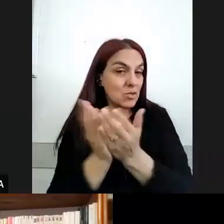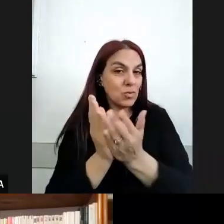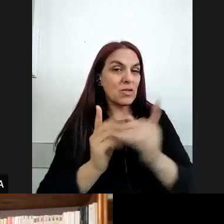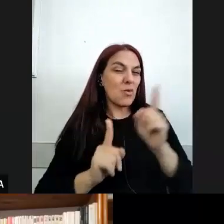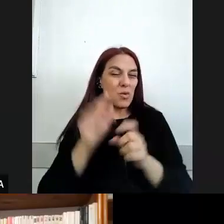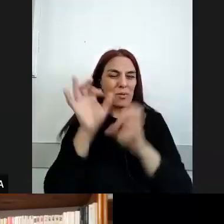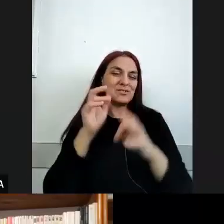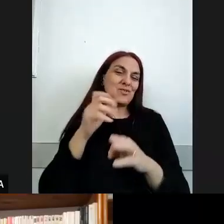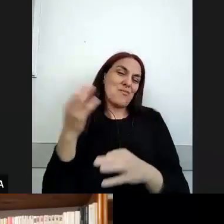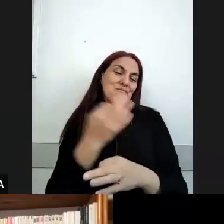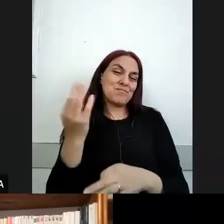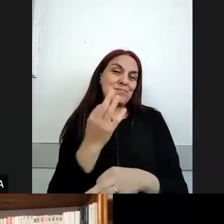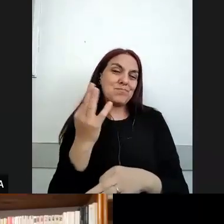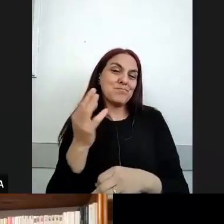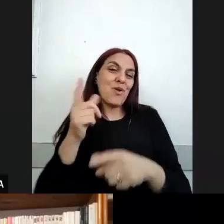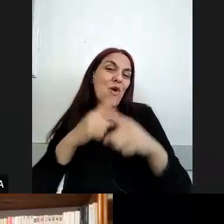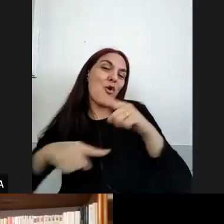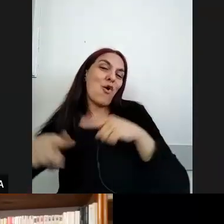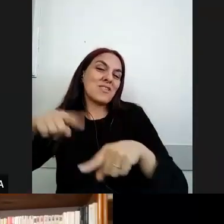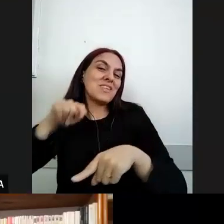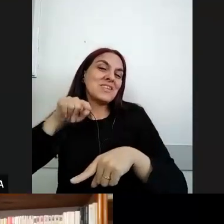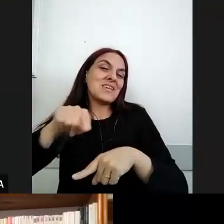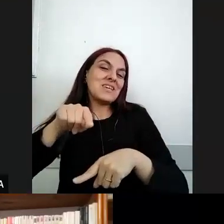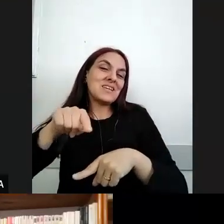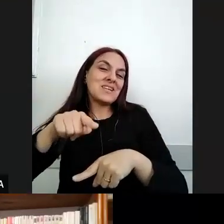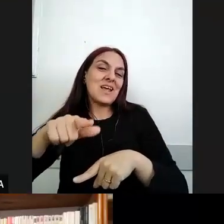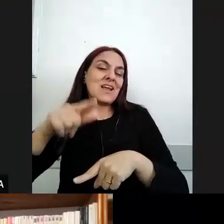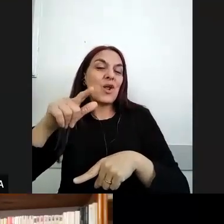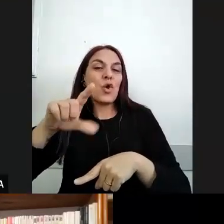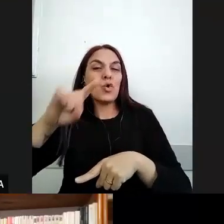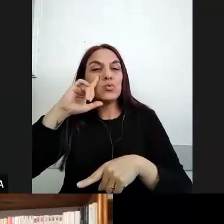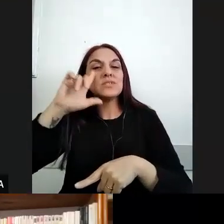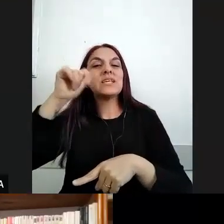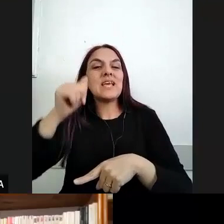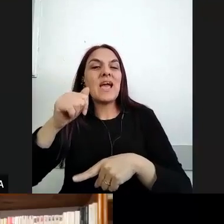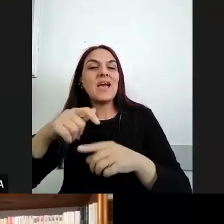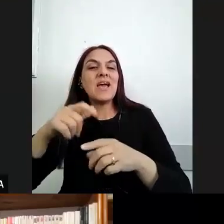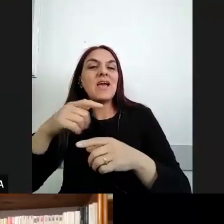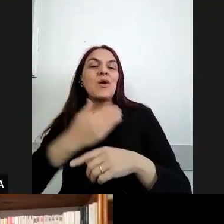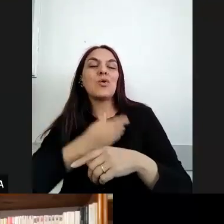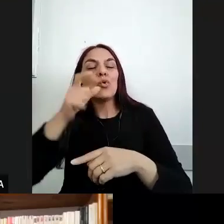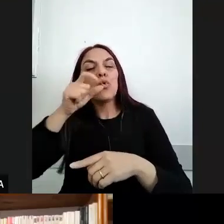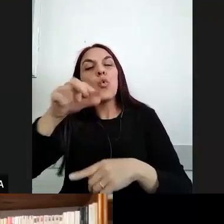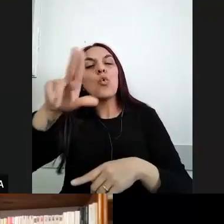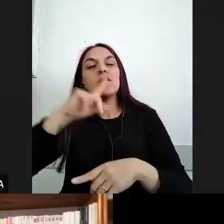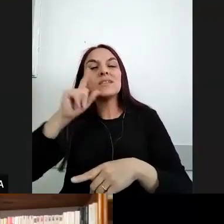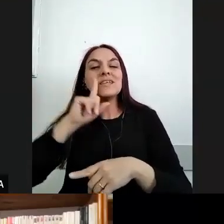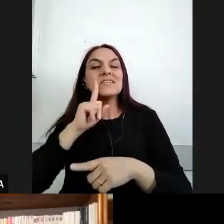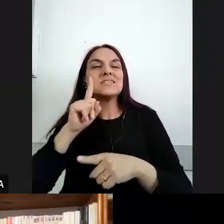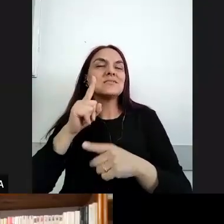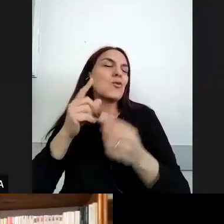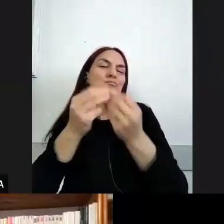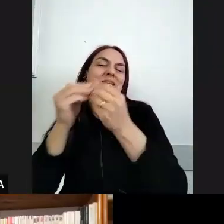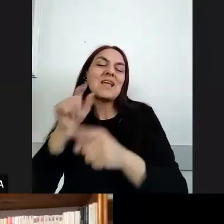lindos que coordinan digamos Lucía Golucio Florencia Chicón Corina Curtis de la Universidad de Buenos Aires